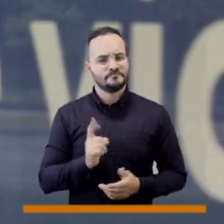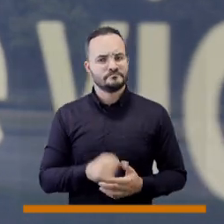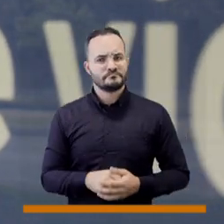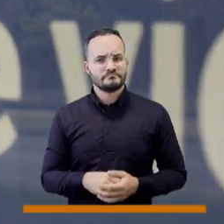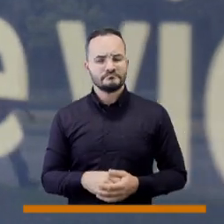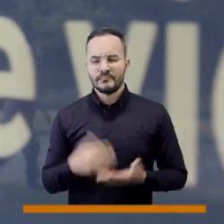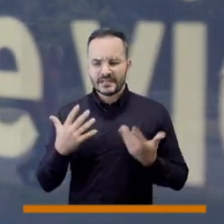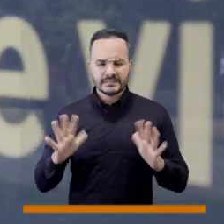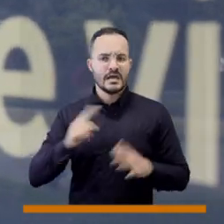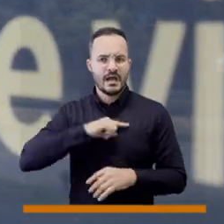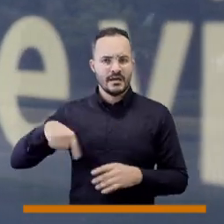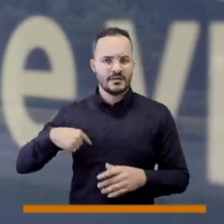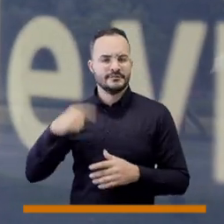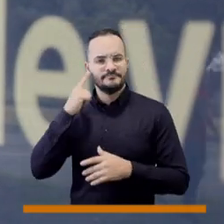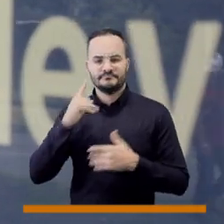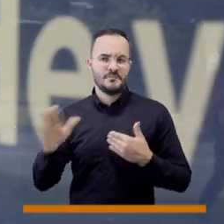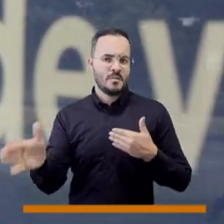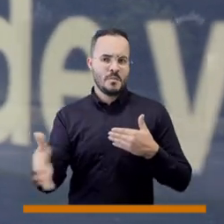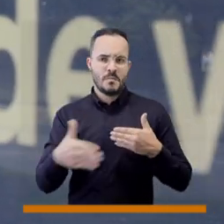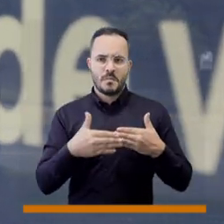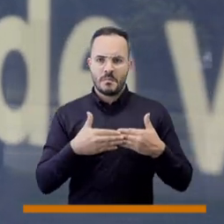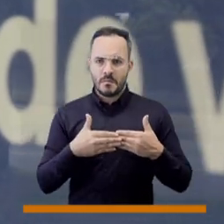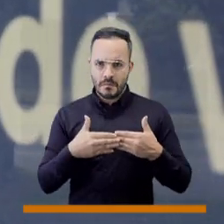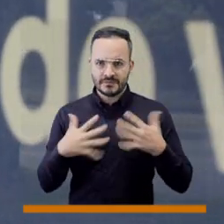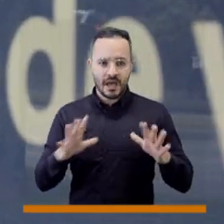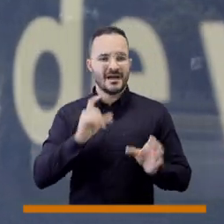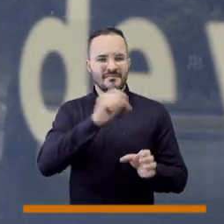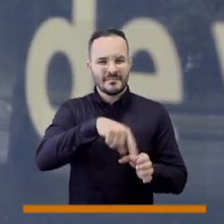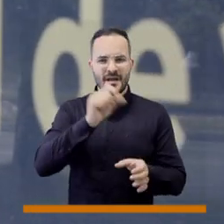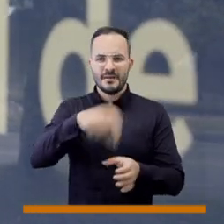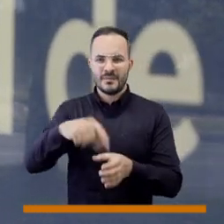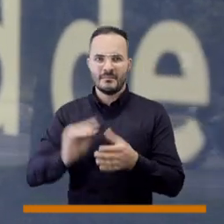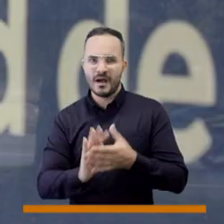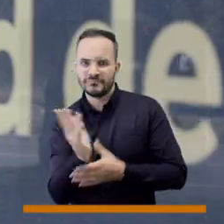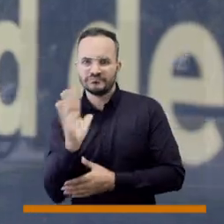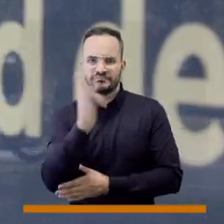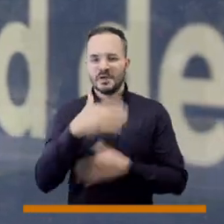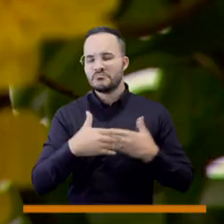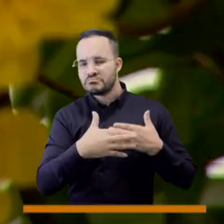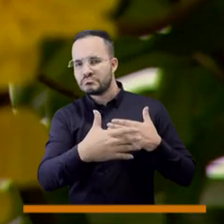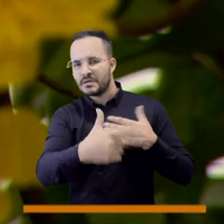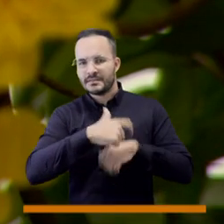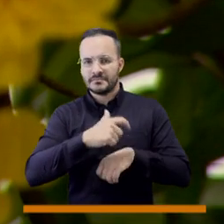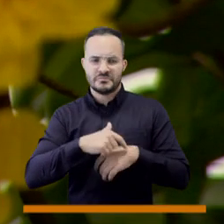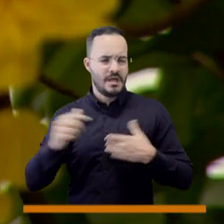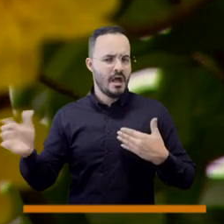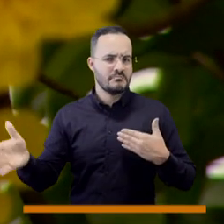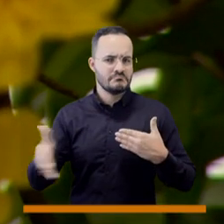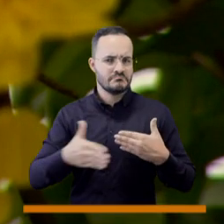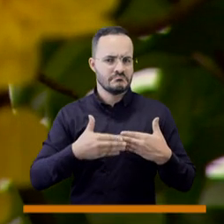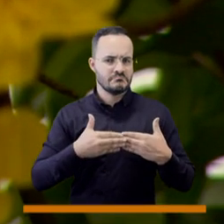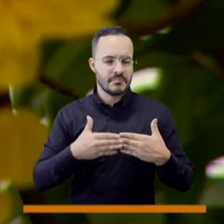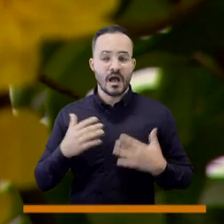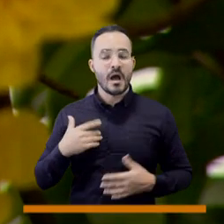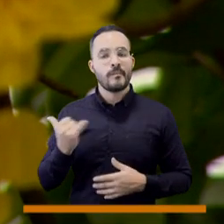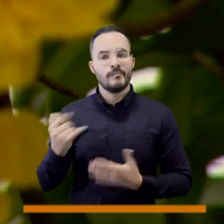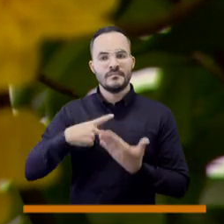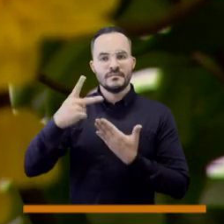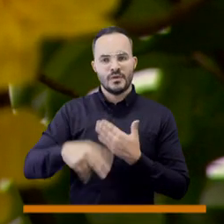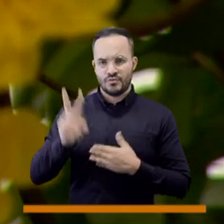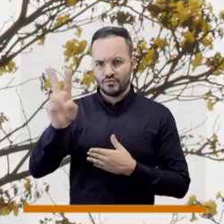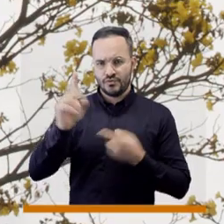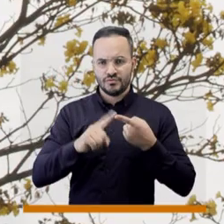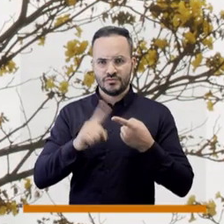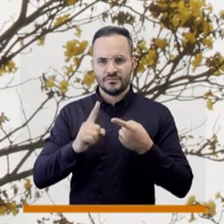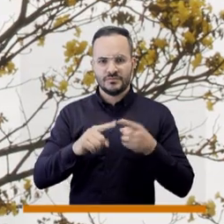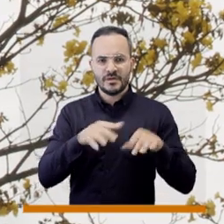en este momento nosotros venimos ya en un proceso de cierre con estos proyectos de siembras generales, dentro de los cuales tenemos los dos